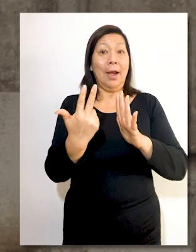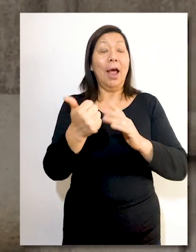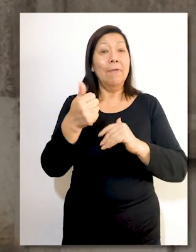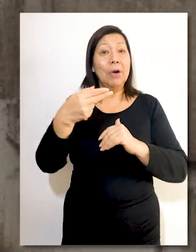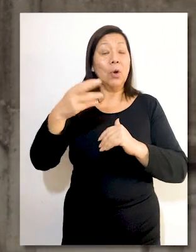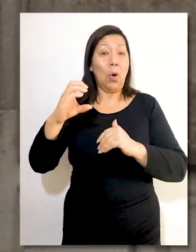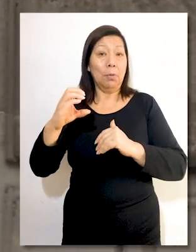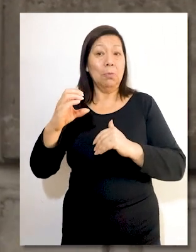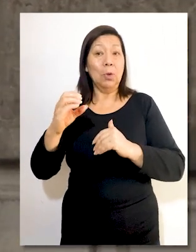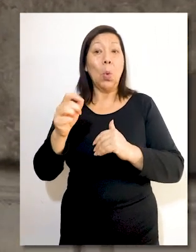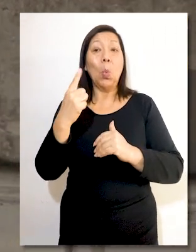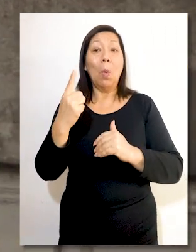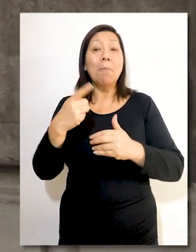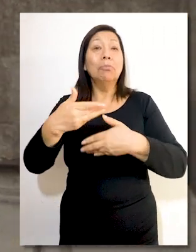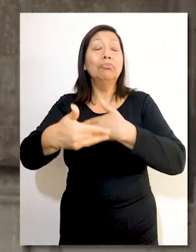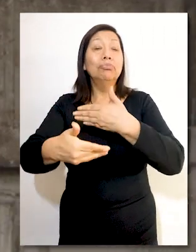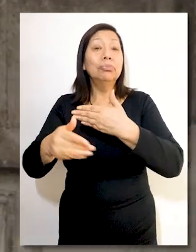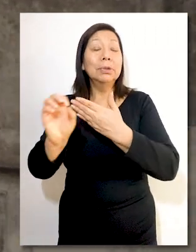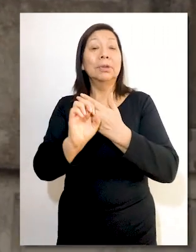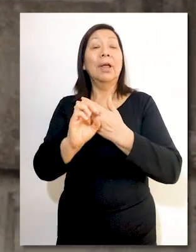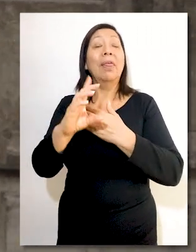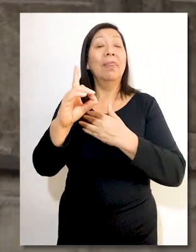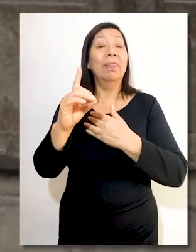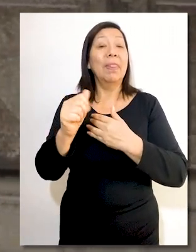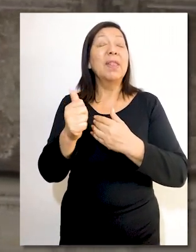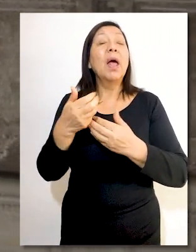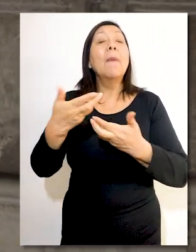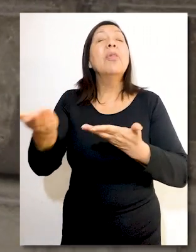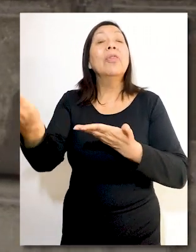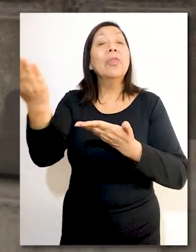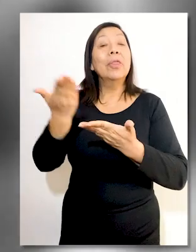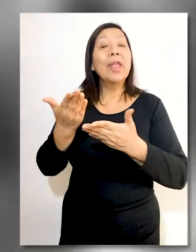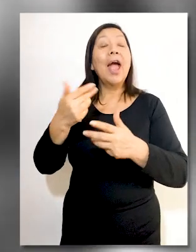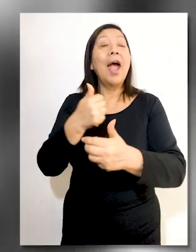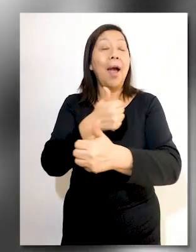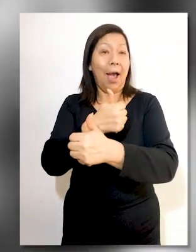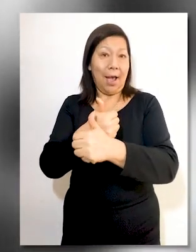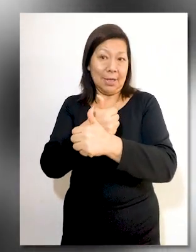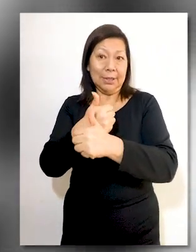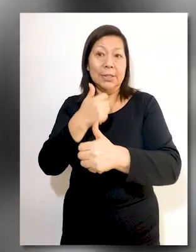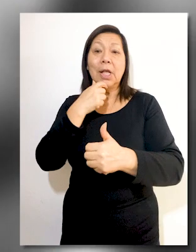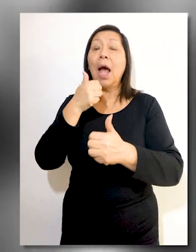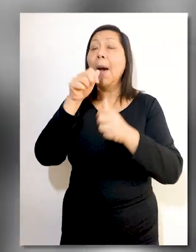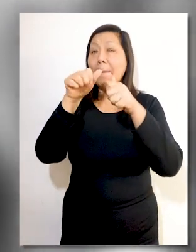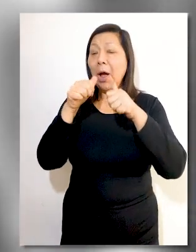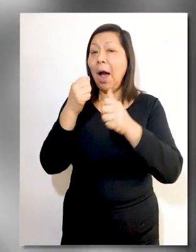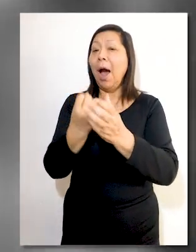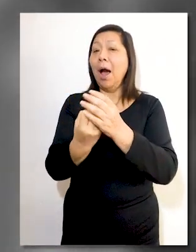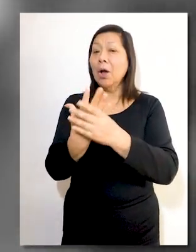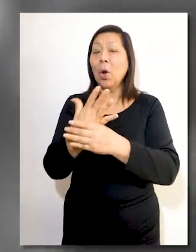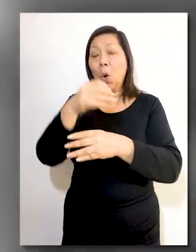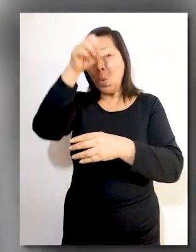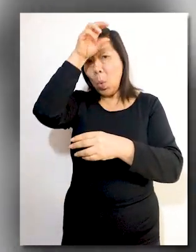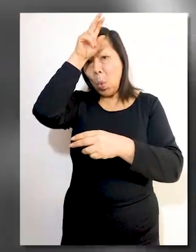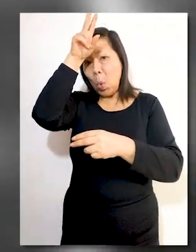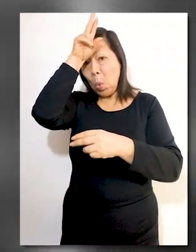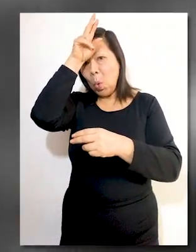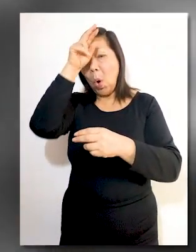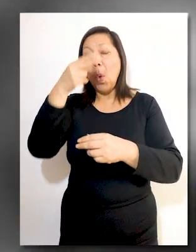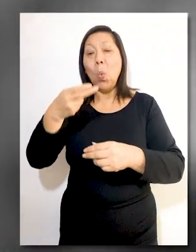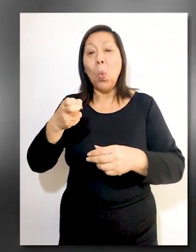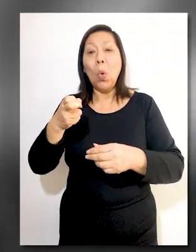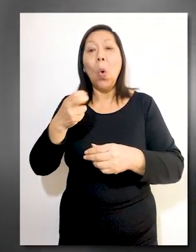13 de habeas corpus y un proceso de habeas data procedentes de Ancash, Amazonas, Arequipa, Cusco,